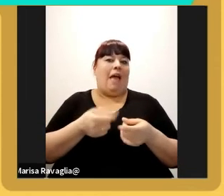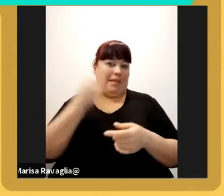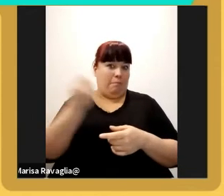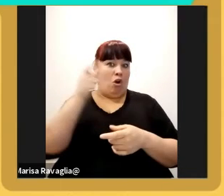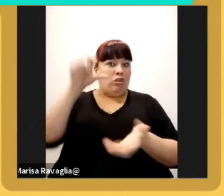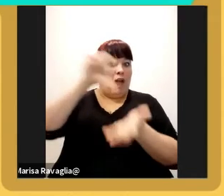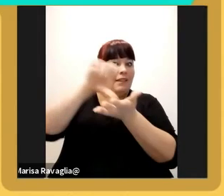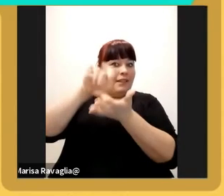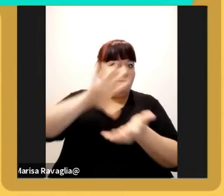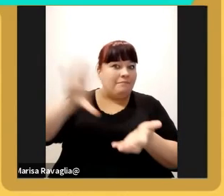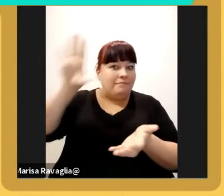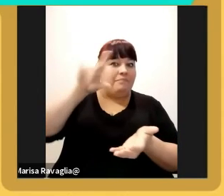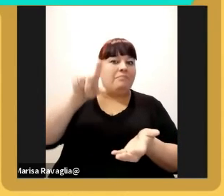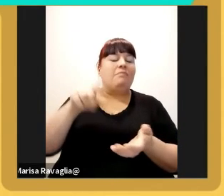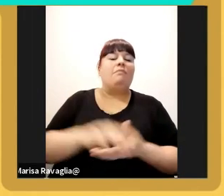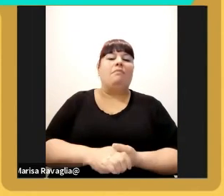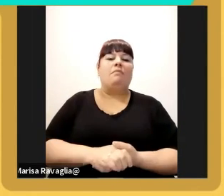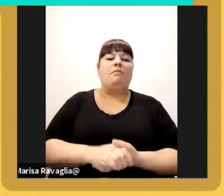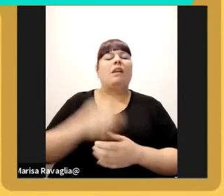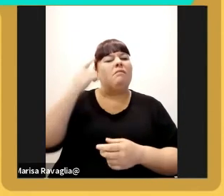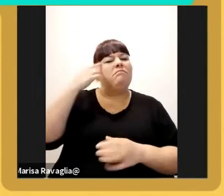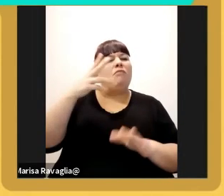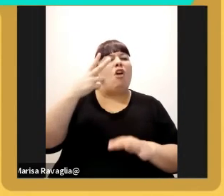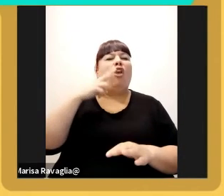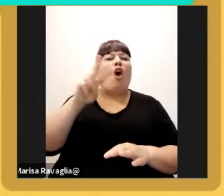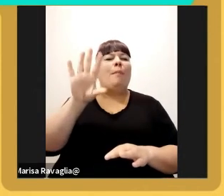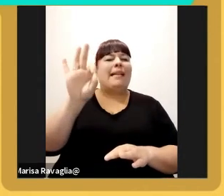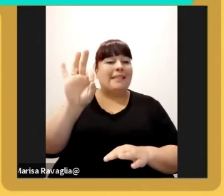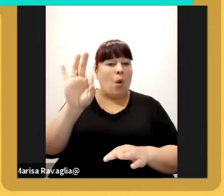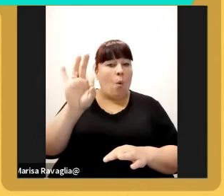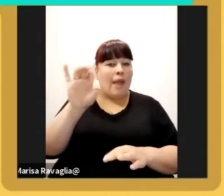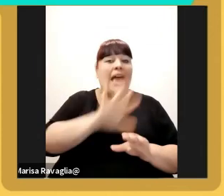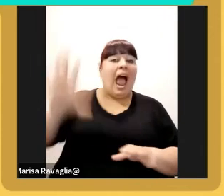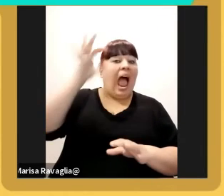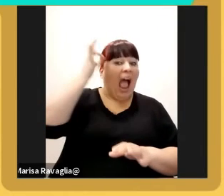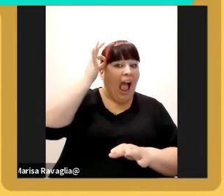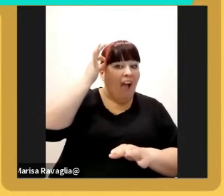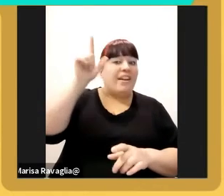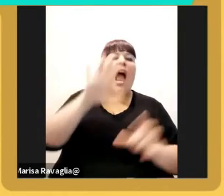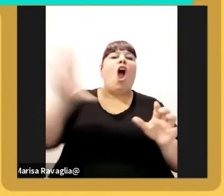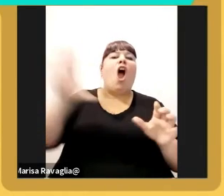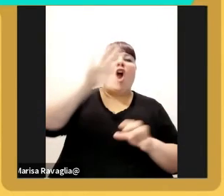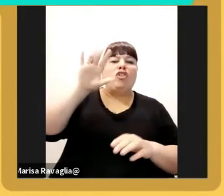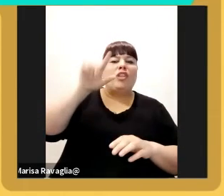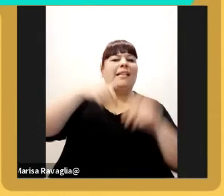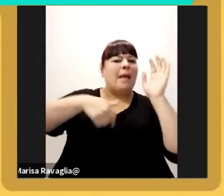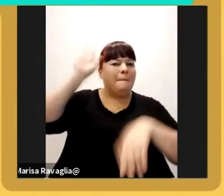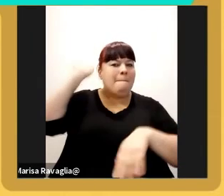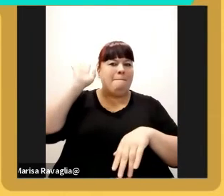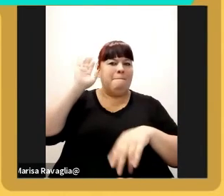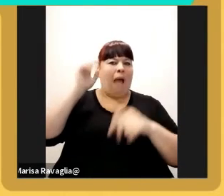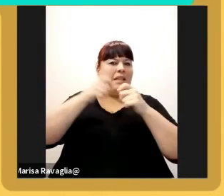se calcula que hacia el 2050 el continente africano va a ser el continente que más va a